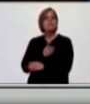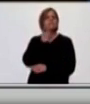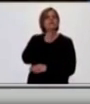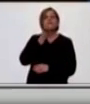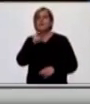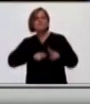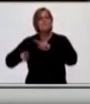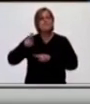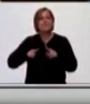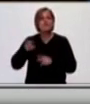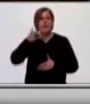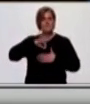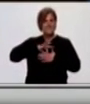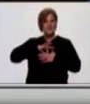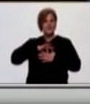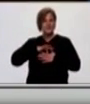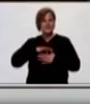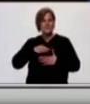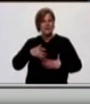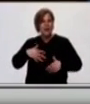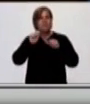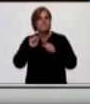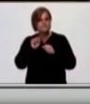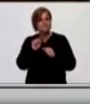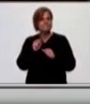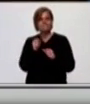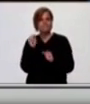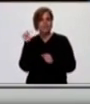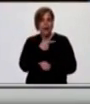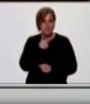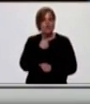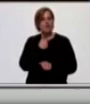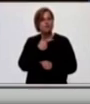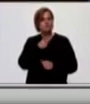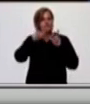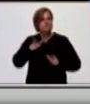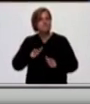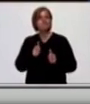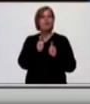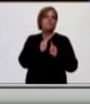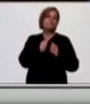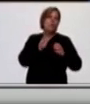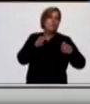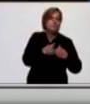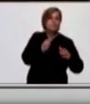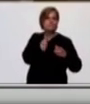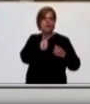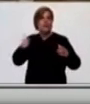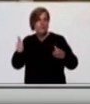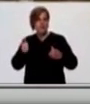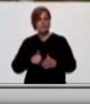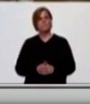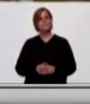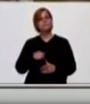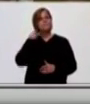proactiva del virus para poder rápidamente hacer identificación de los casos, contención, bloqueo y aislamiento.